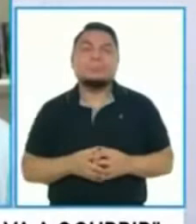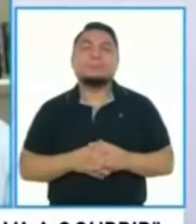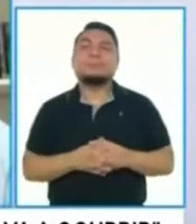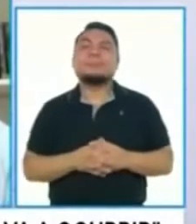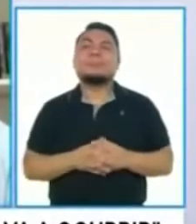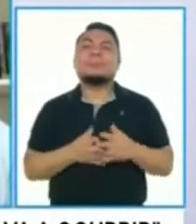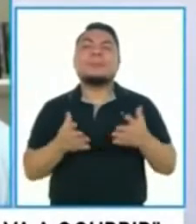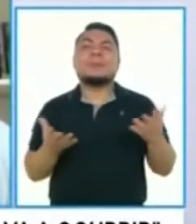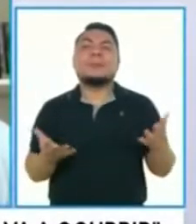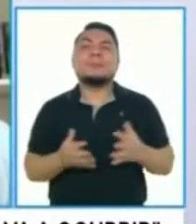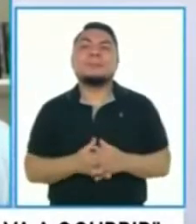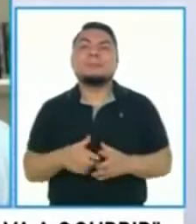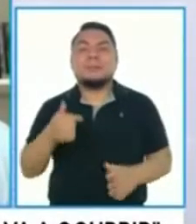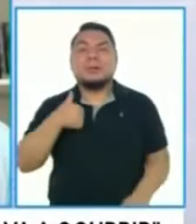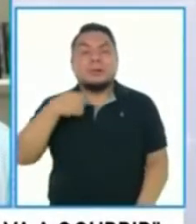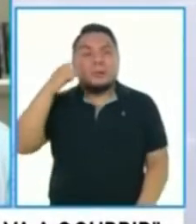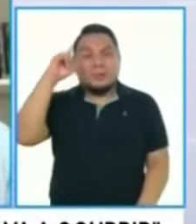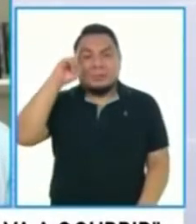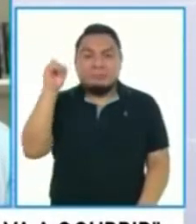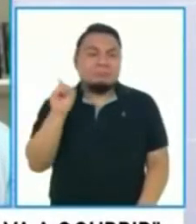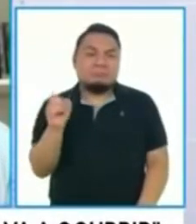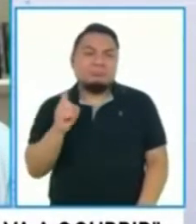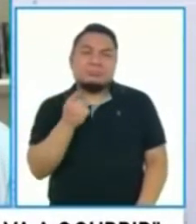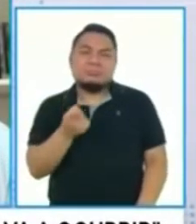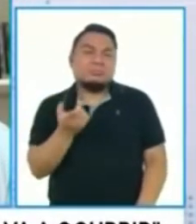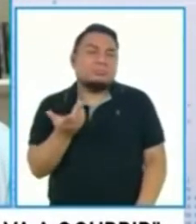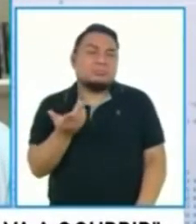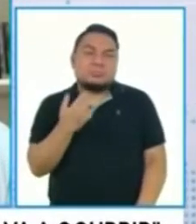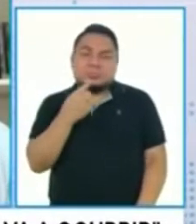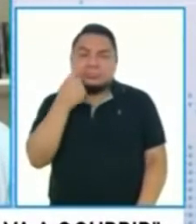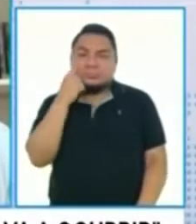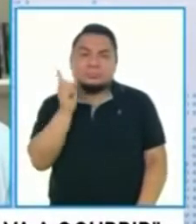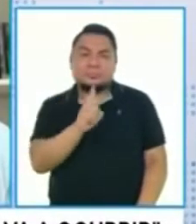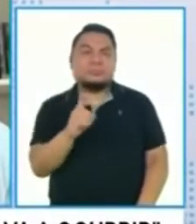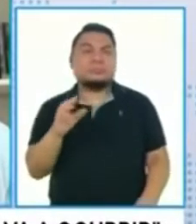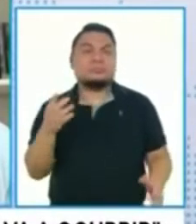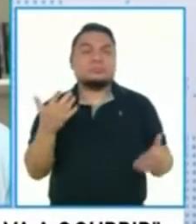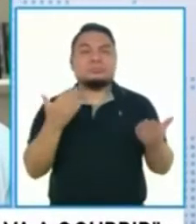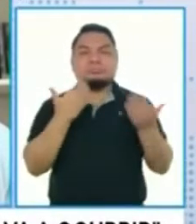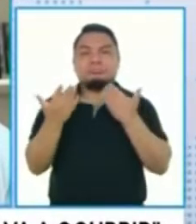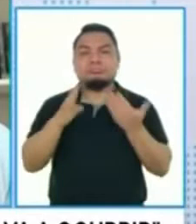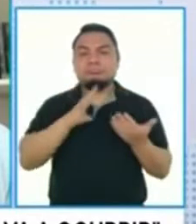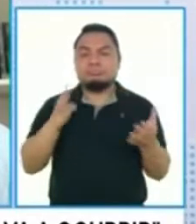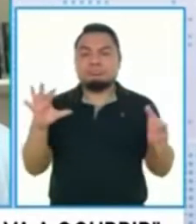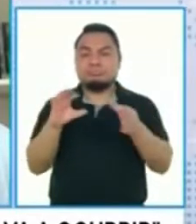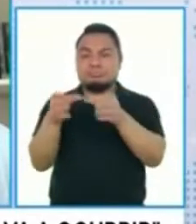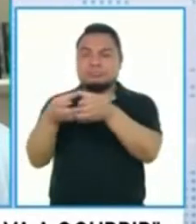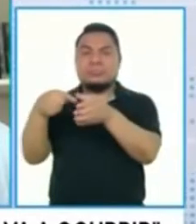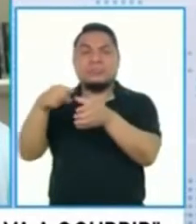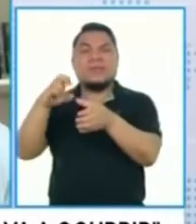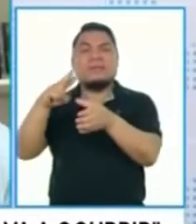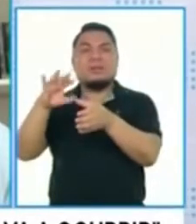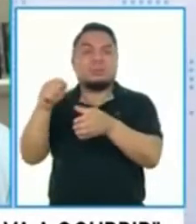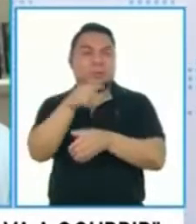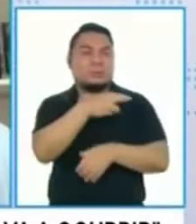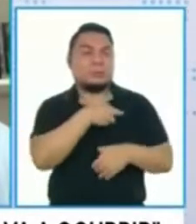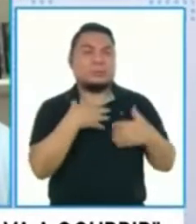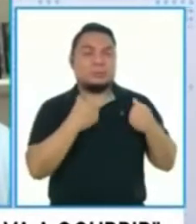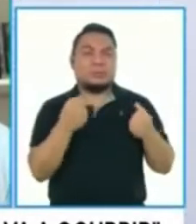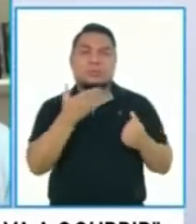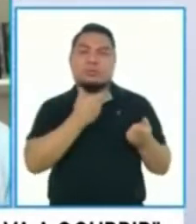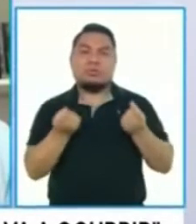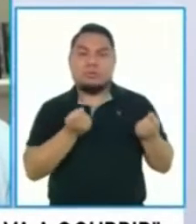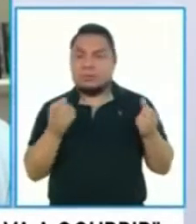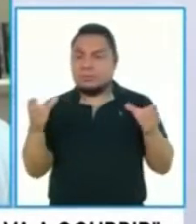Bueno, yo desconozco la relación, la calidad de la relación que existe entre el comando vacuna, el ministerio y el